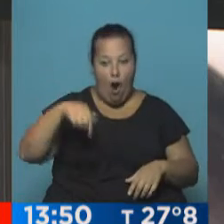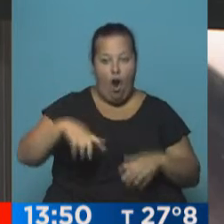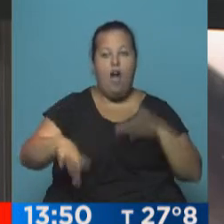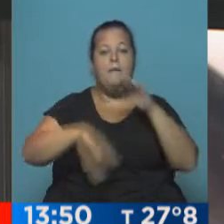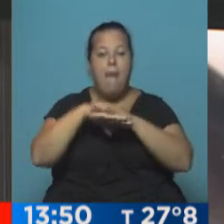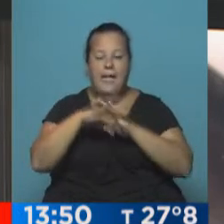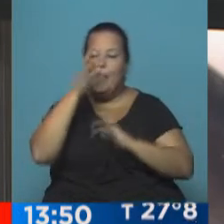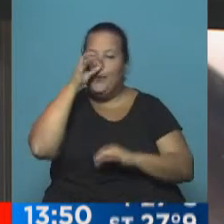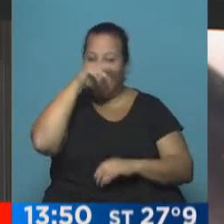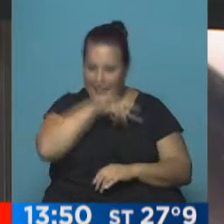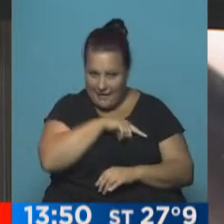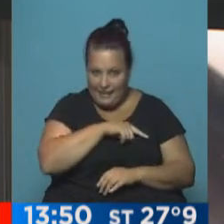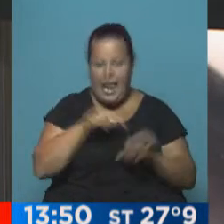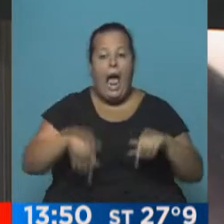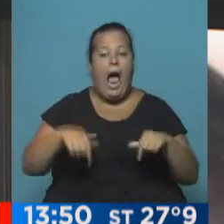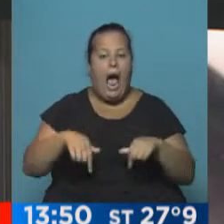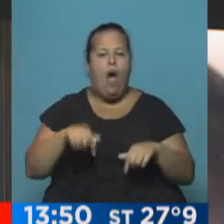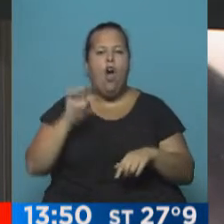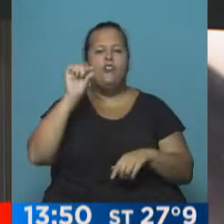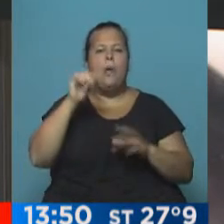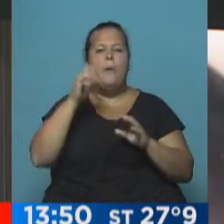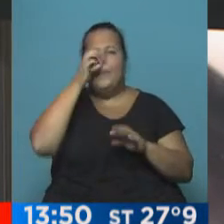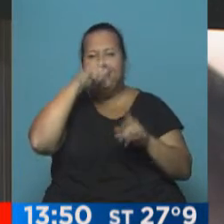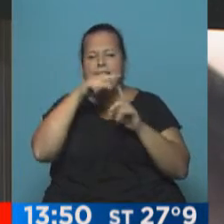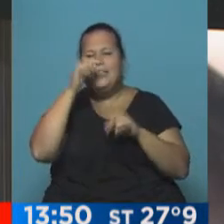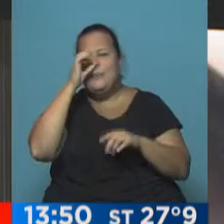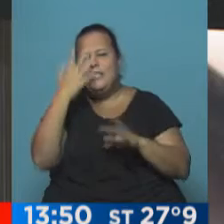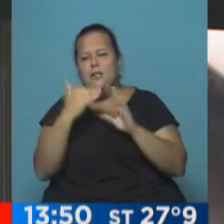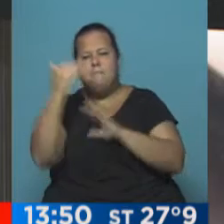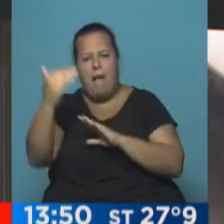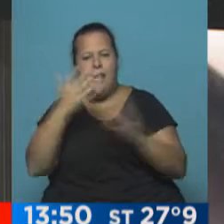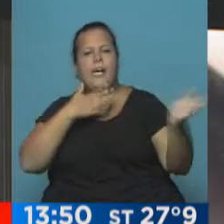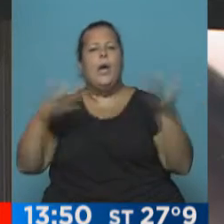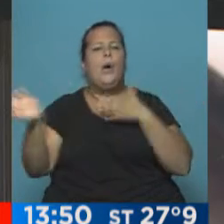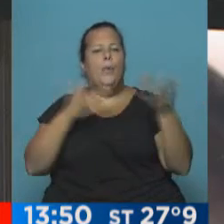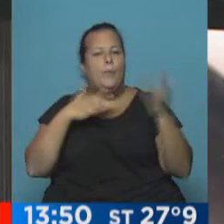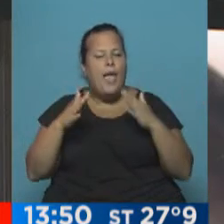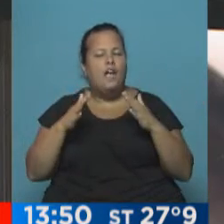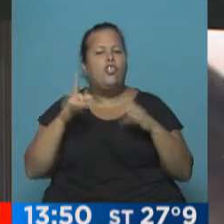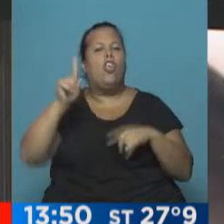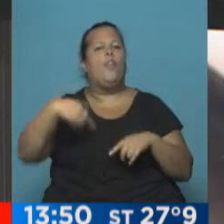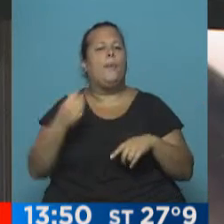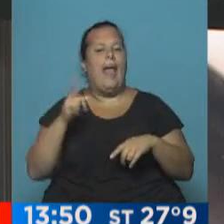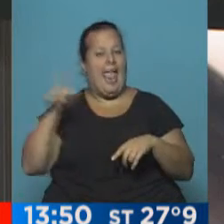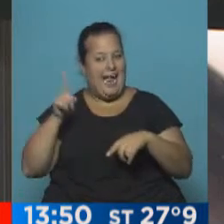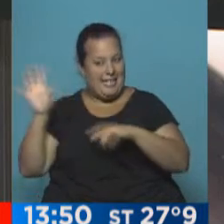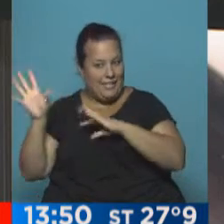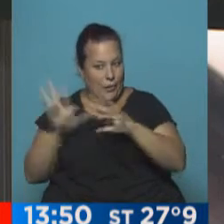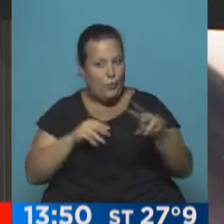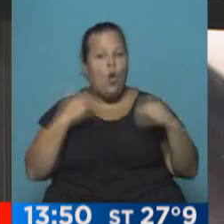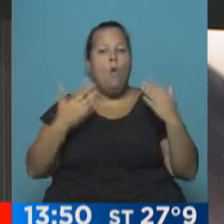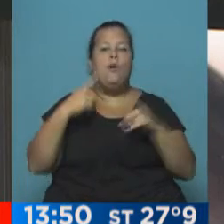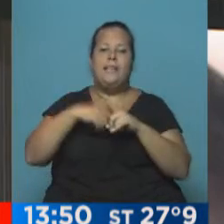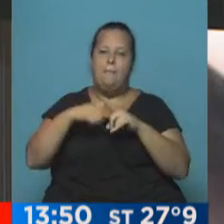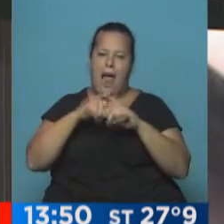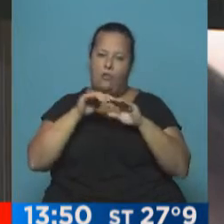máxima 27, en este momento apenas supera los 25 grados con viento que llega del este. Por eso la temperatura